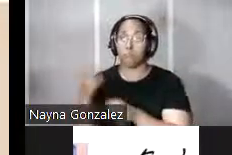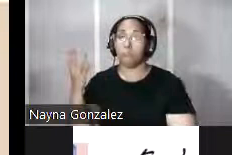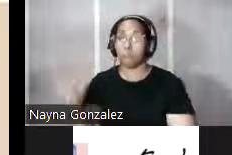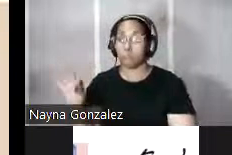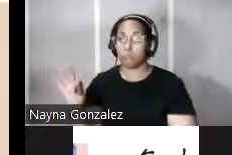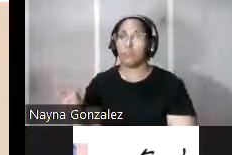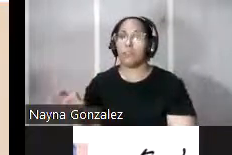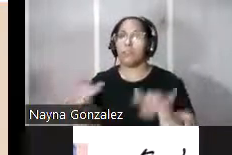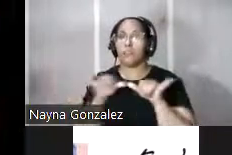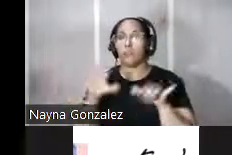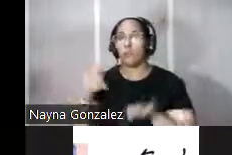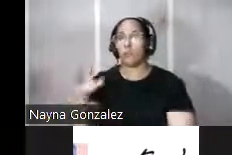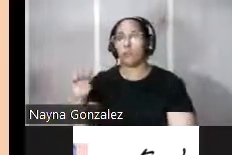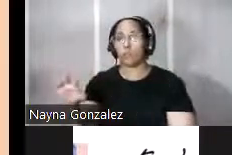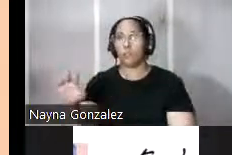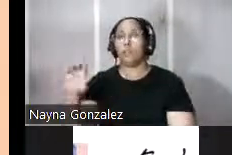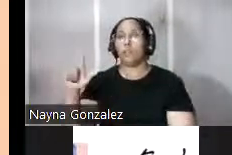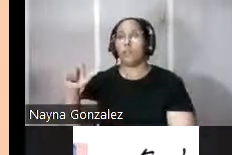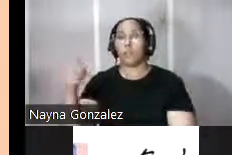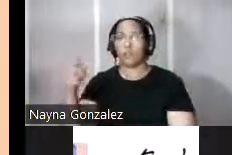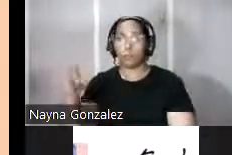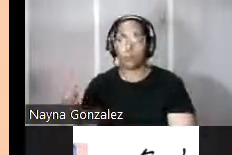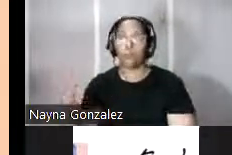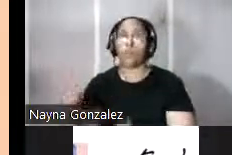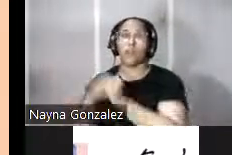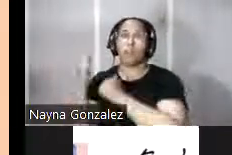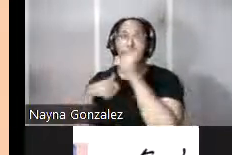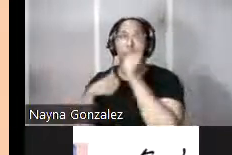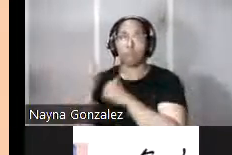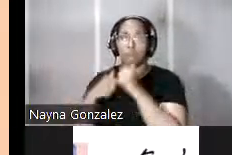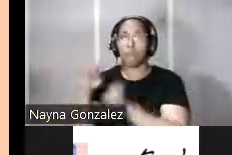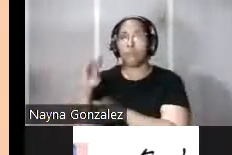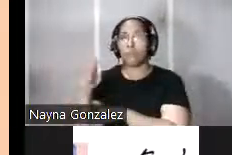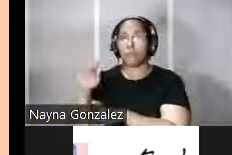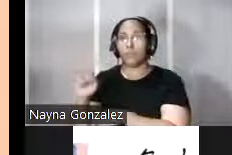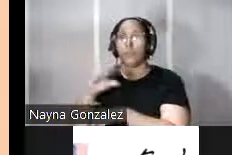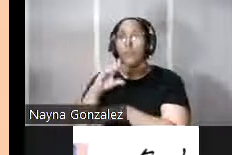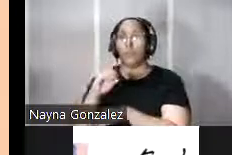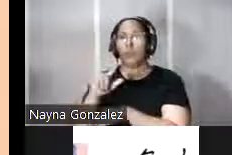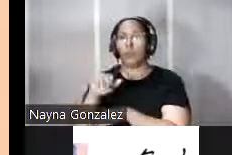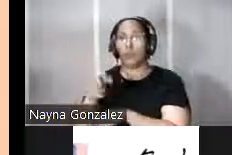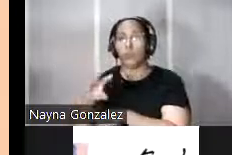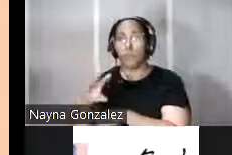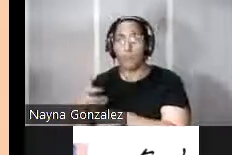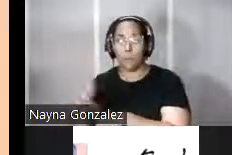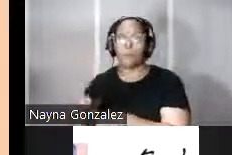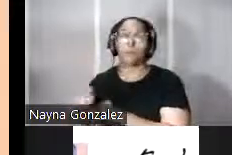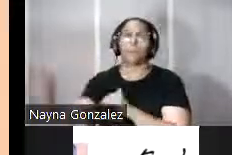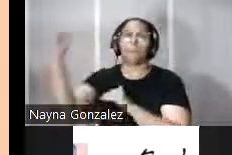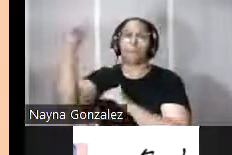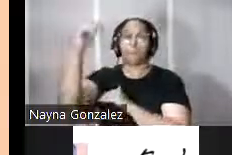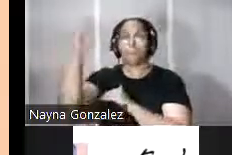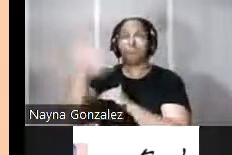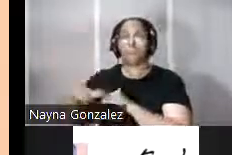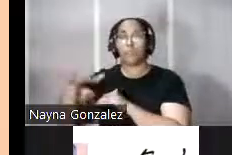el ingeniero José Laguna proyectó la construcción de la batería del Olimpo en el alto del mismo nombre también en el área